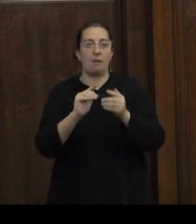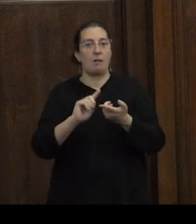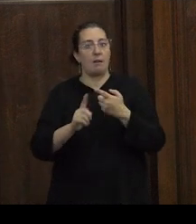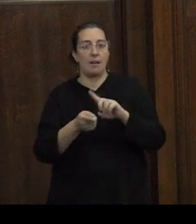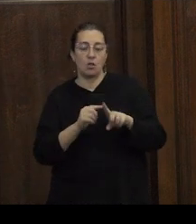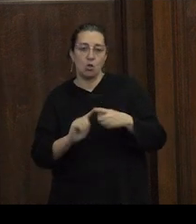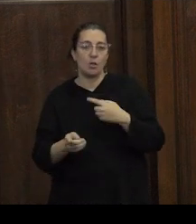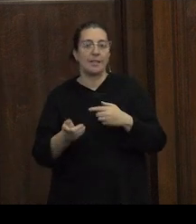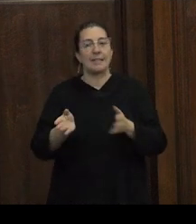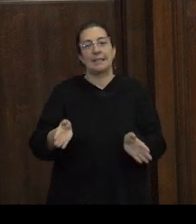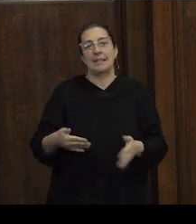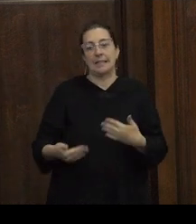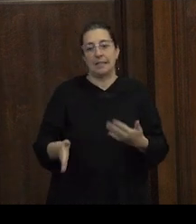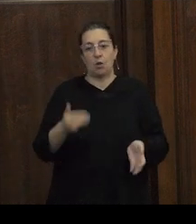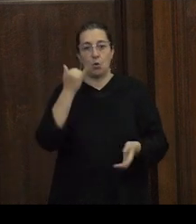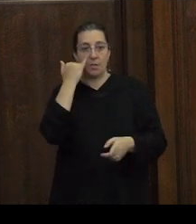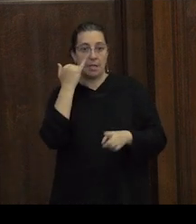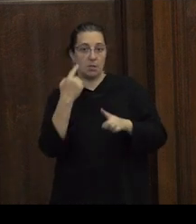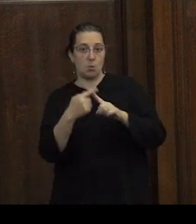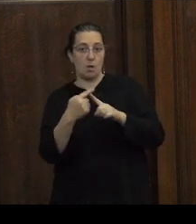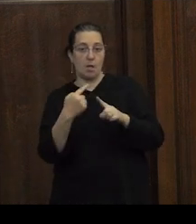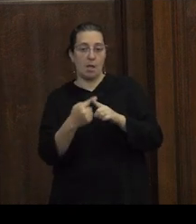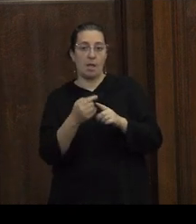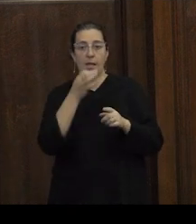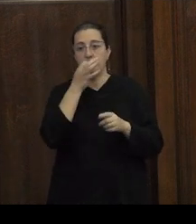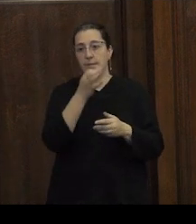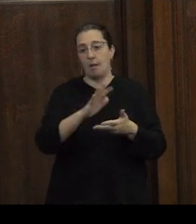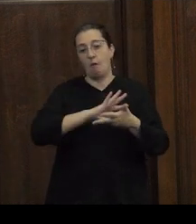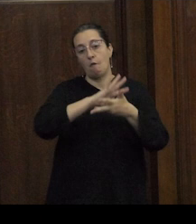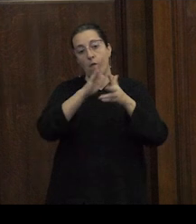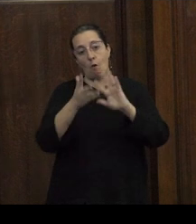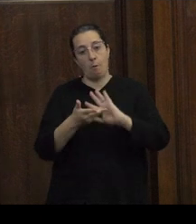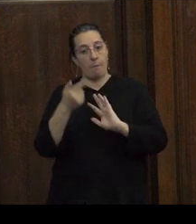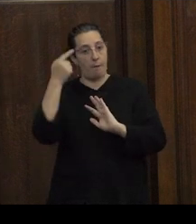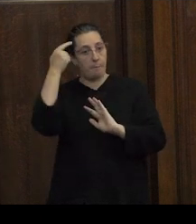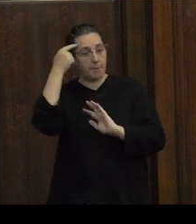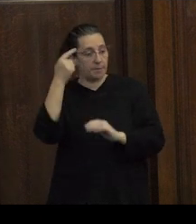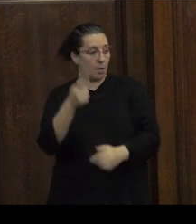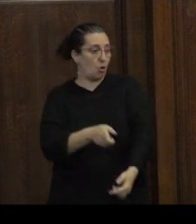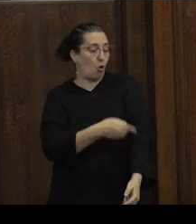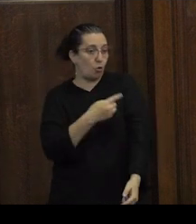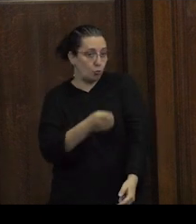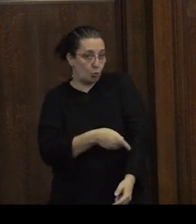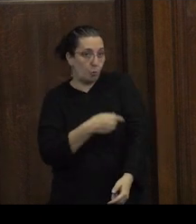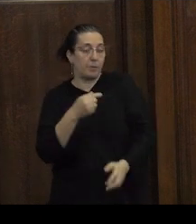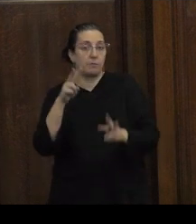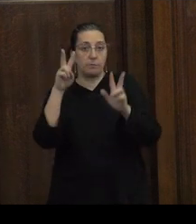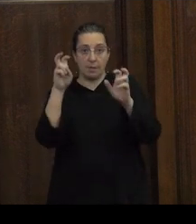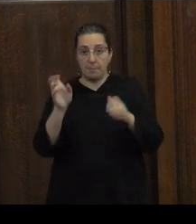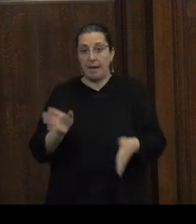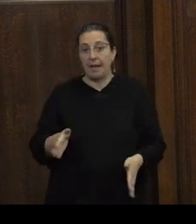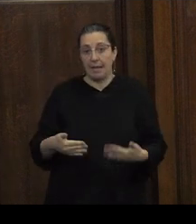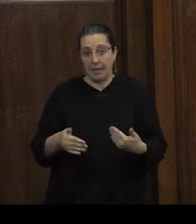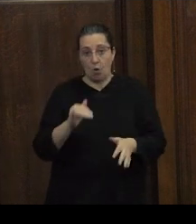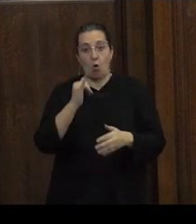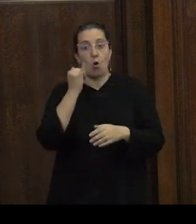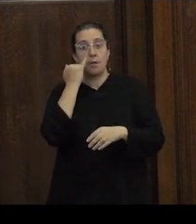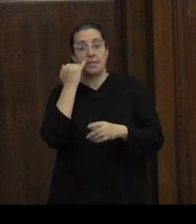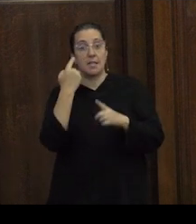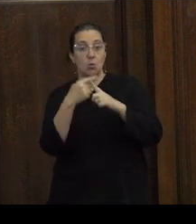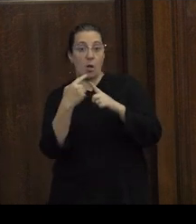género y sexualidad que indican que las formas de pensar y las costumbres en materia de género y sexualidad han cambiado mucho